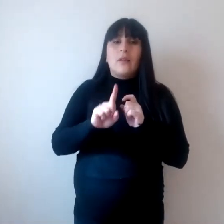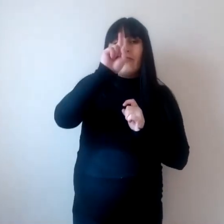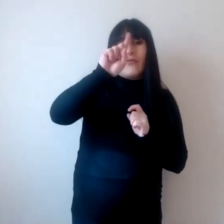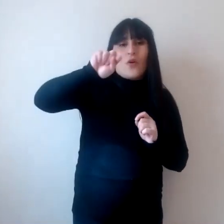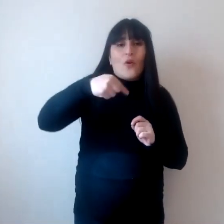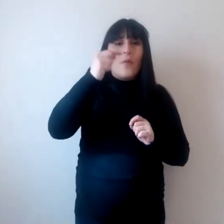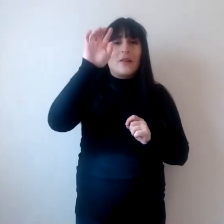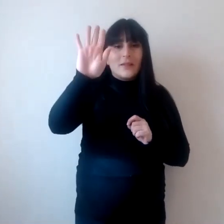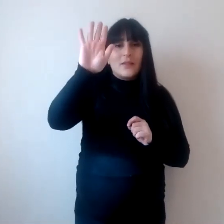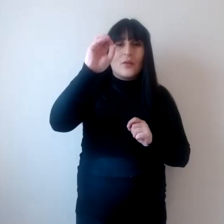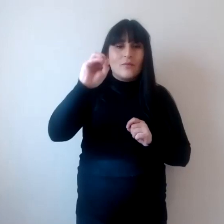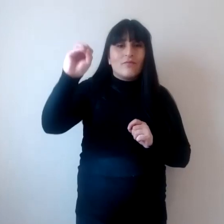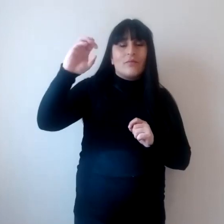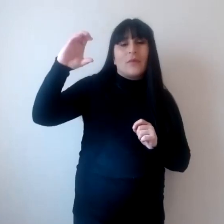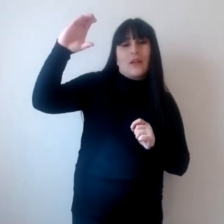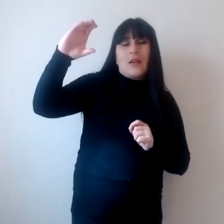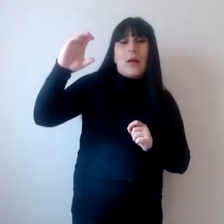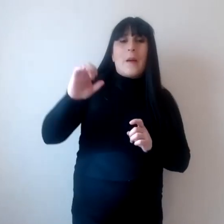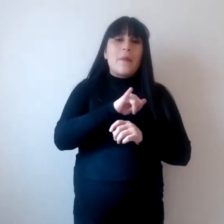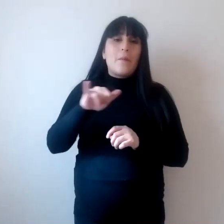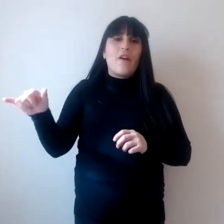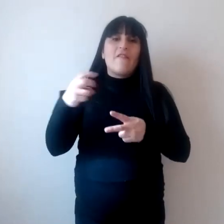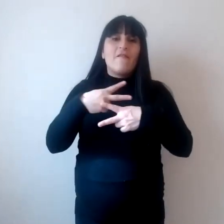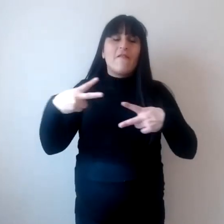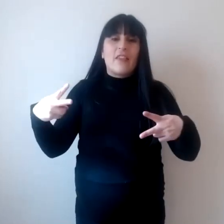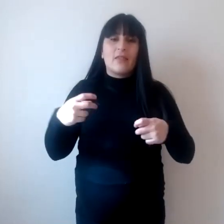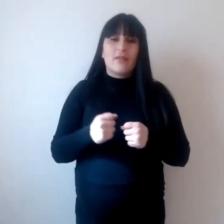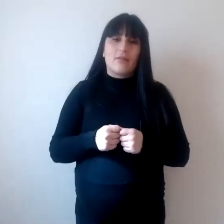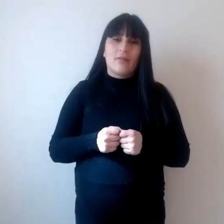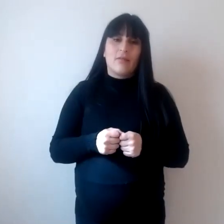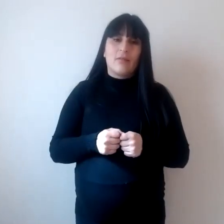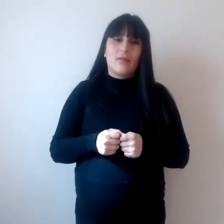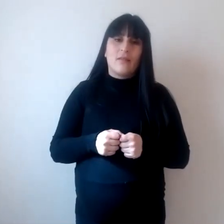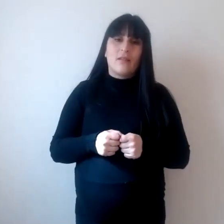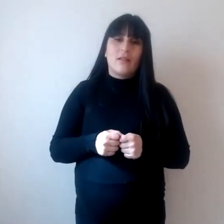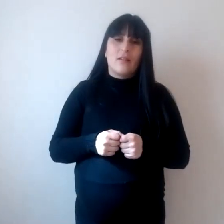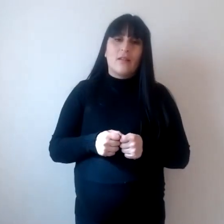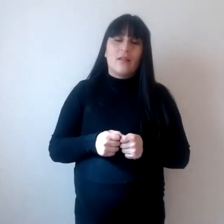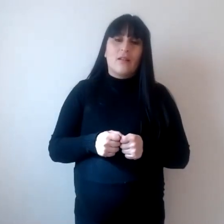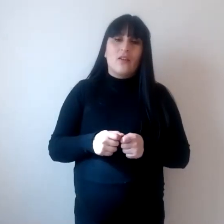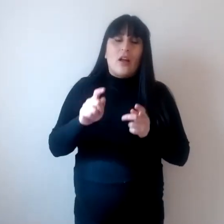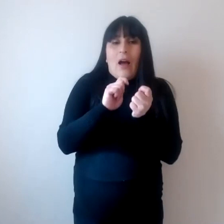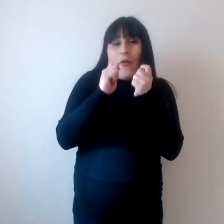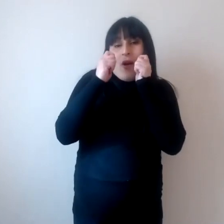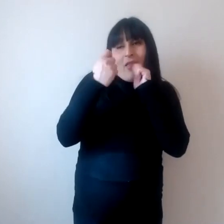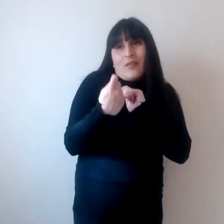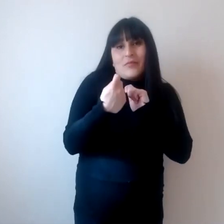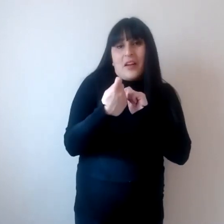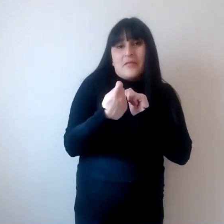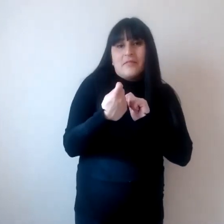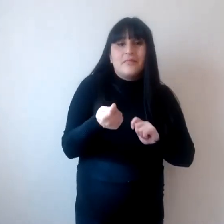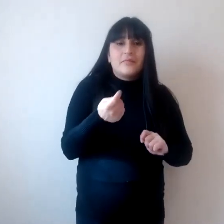el mal menor al final de siglo y si no siempre nos queda la opción de adaptarnos pero como siempre digo yo no pienso que esto vaya a ser el